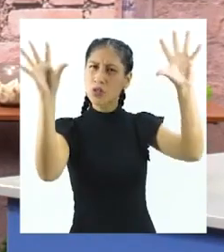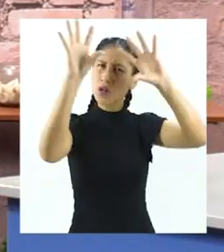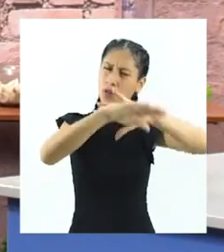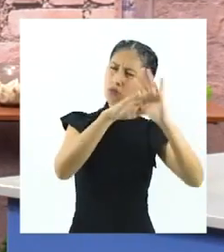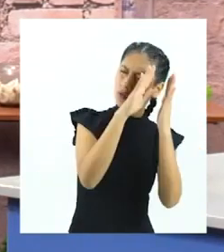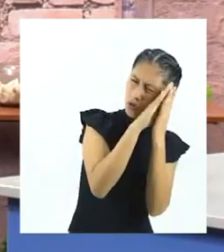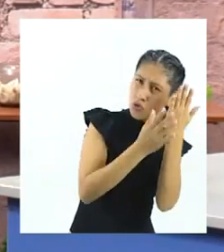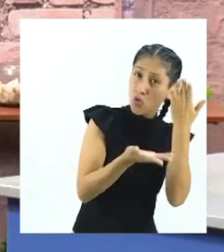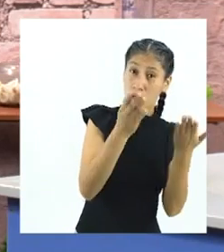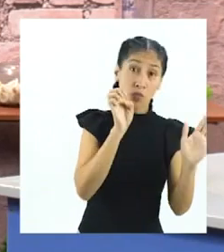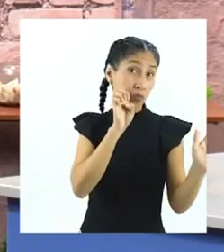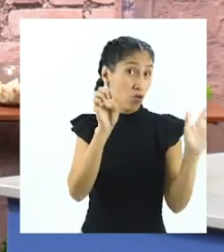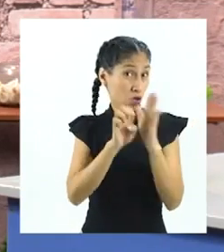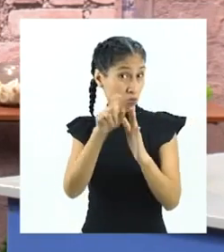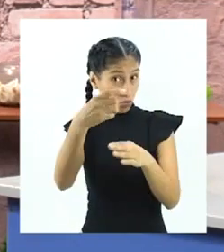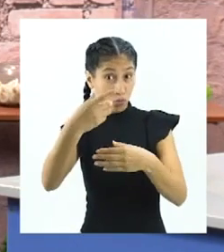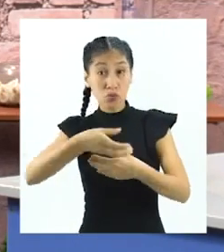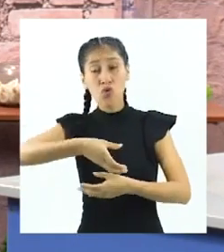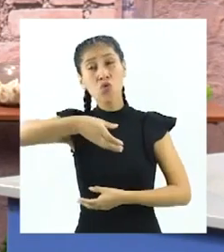¿Tomas café?